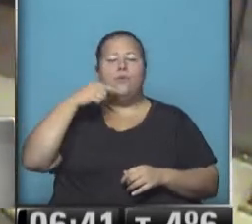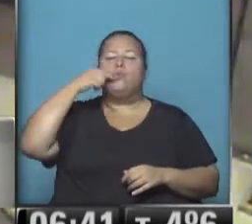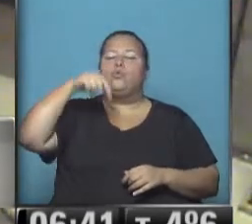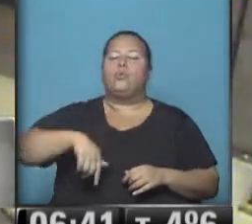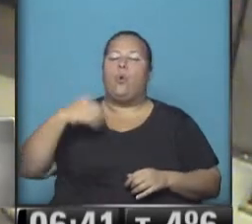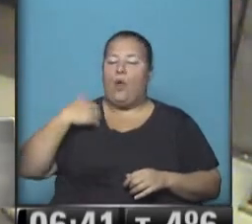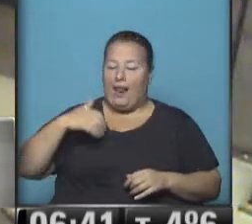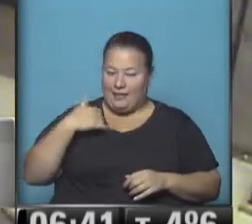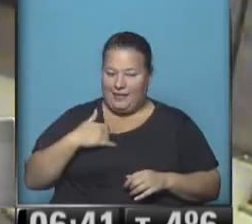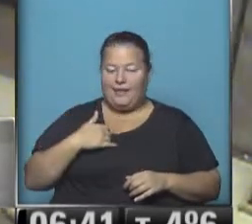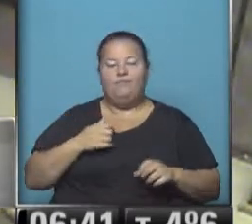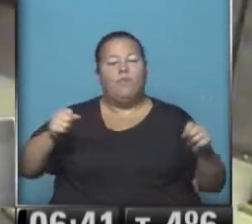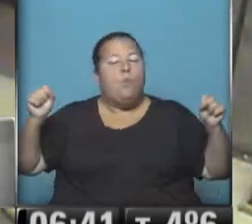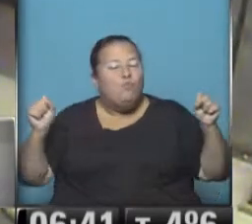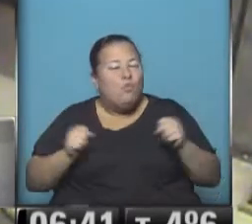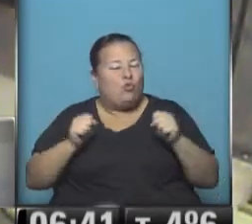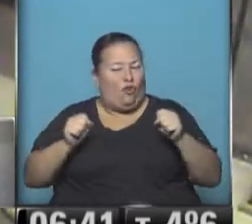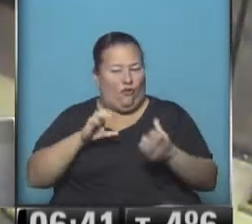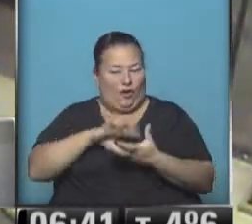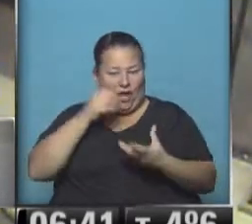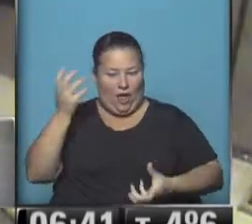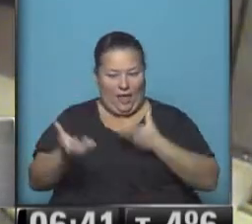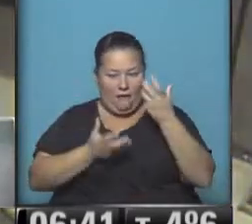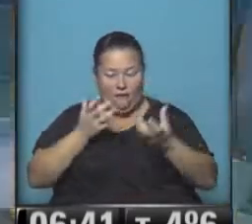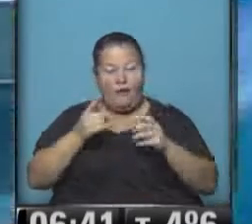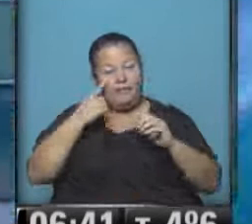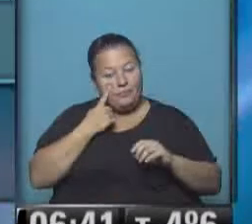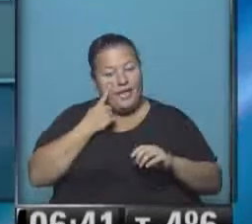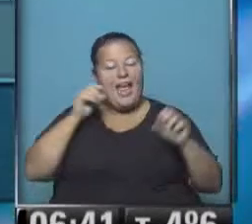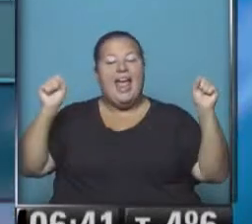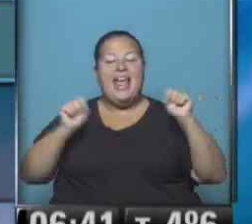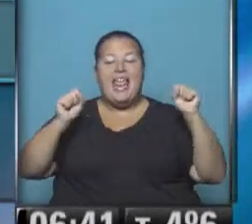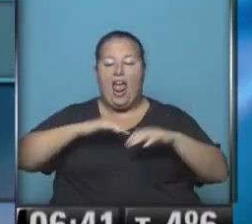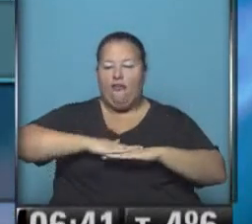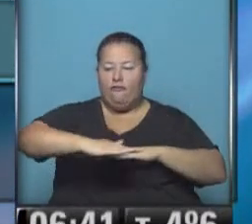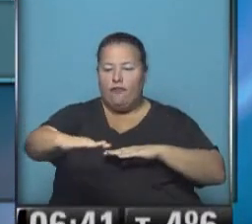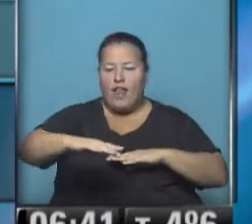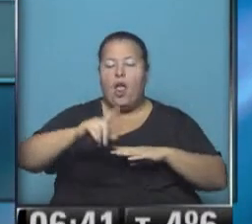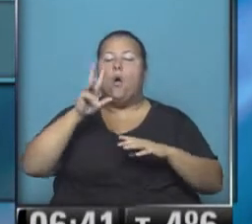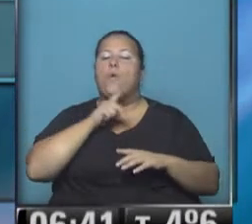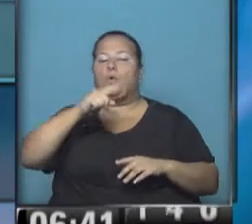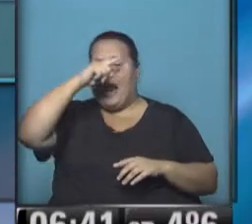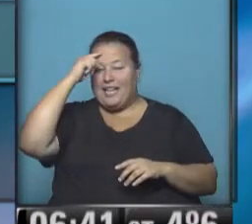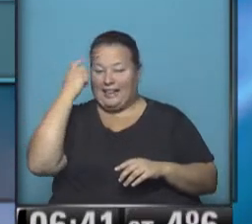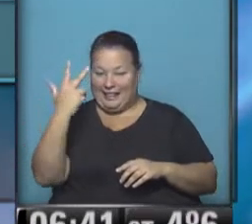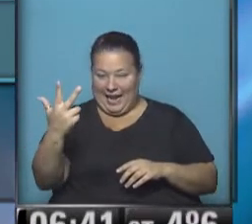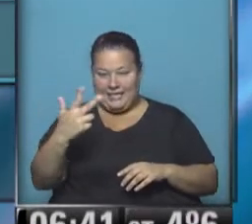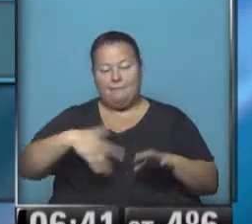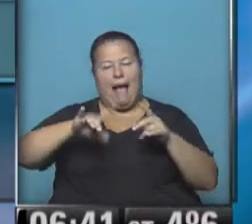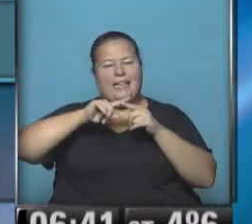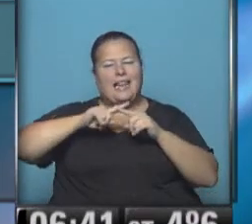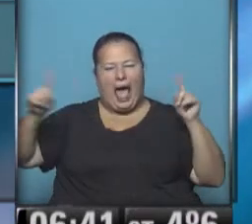nuestro país. Con mucho frío entonces en Tierra del Fuego, atención que hay hielo sobre la calzada, Ruta Nacional 3, una de las más